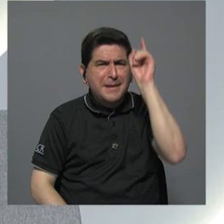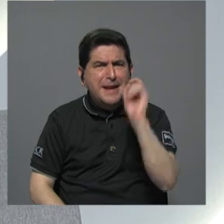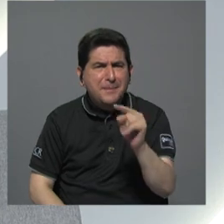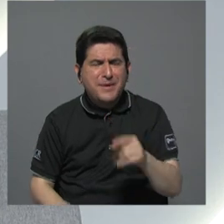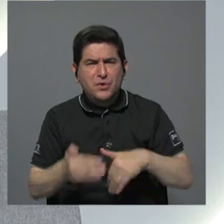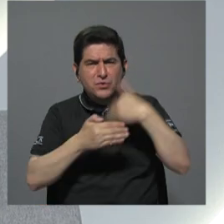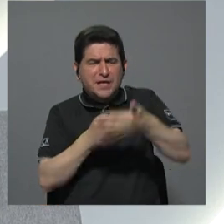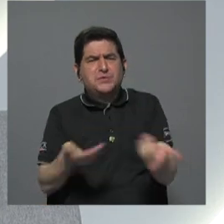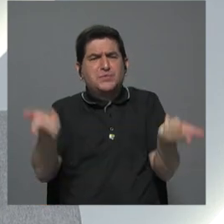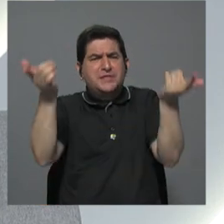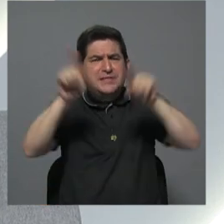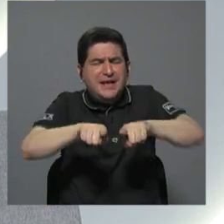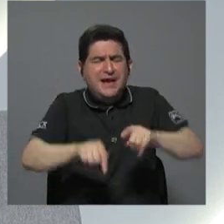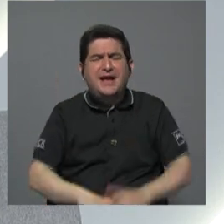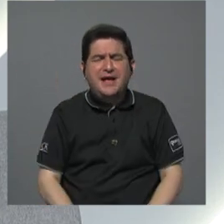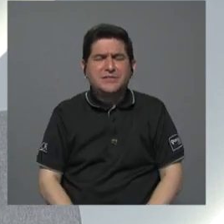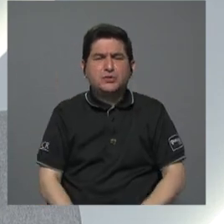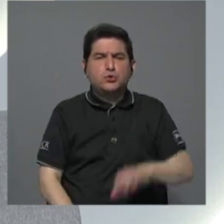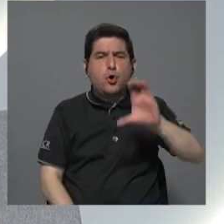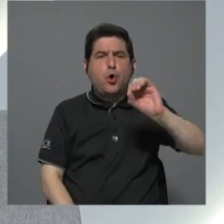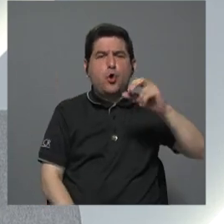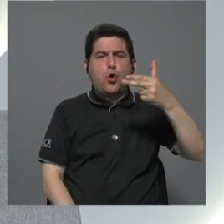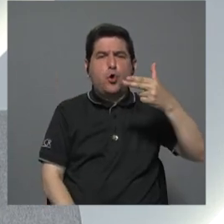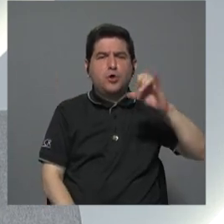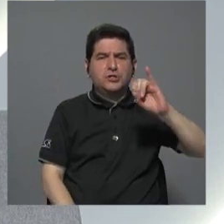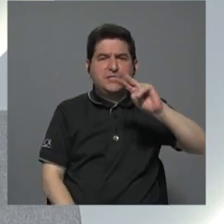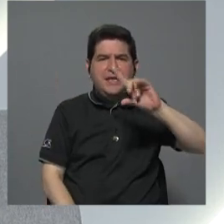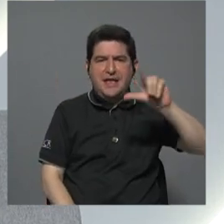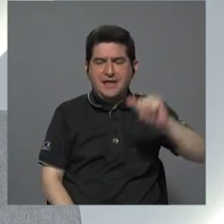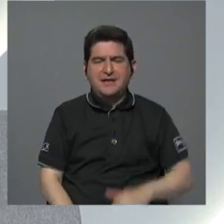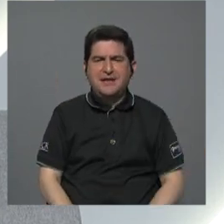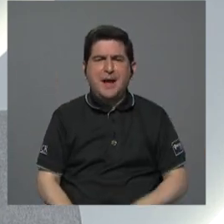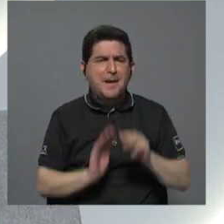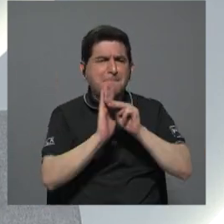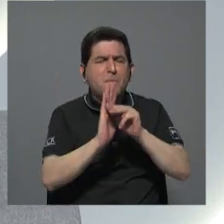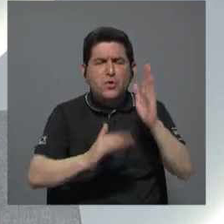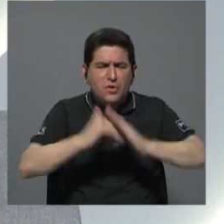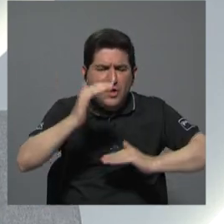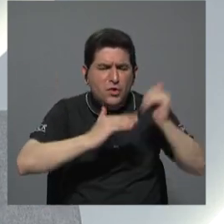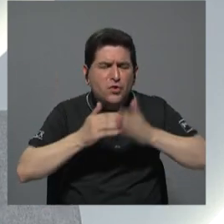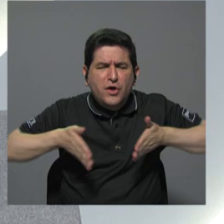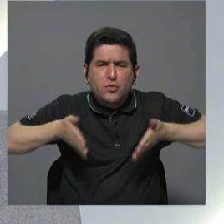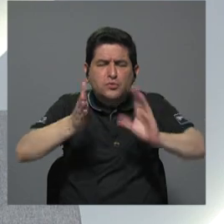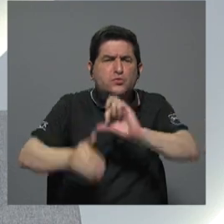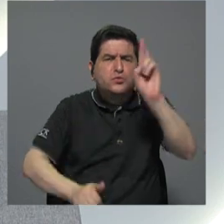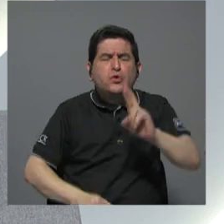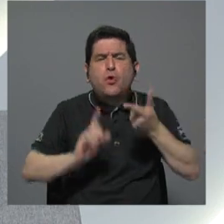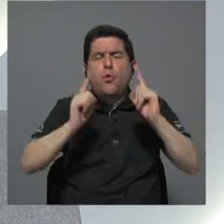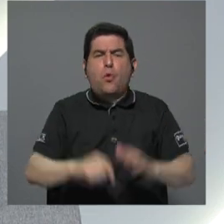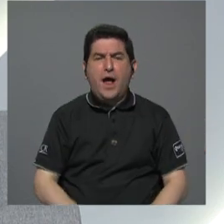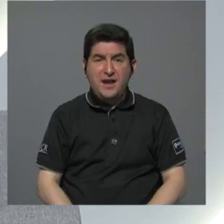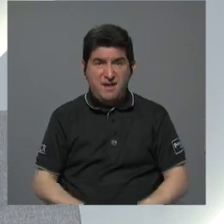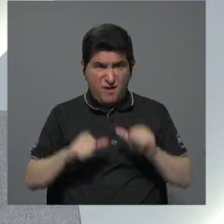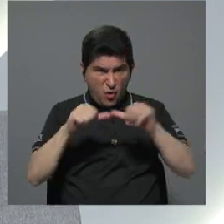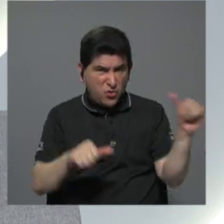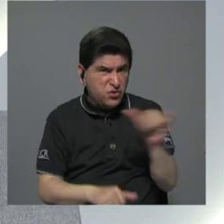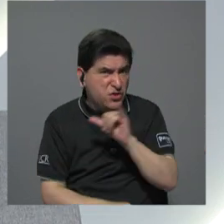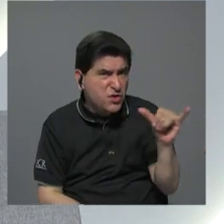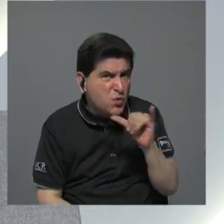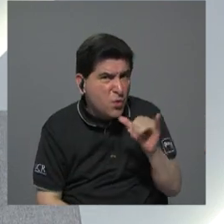después del caso de Cochinilla es, ¿cuál es el modelo para construir carreteras en Costa Rica? Para ustedes debe seguir siendo el mismo,